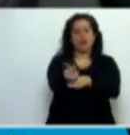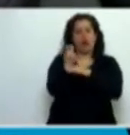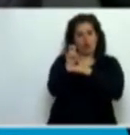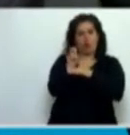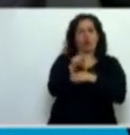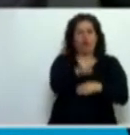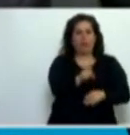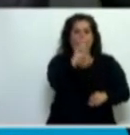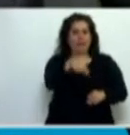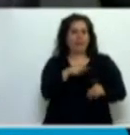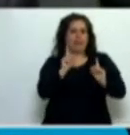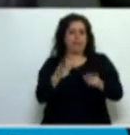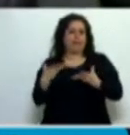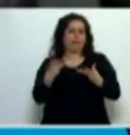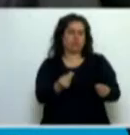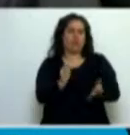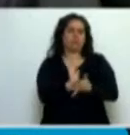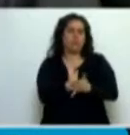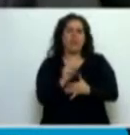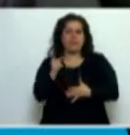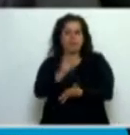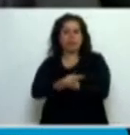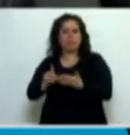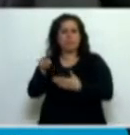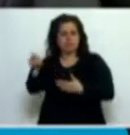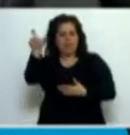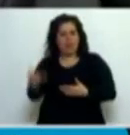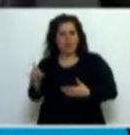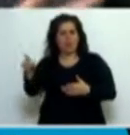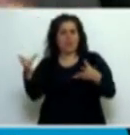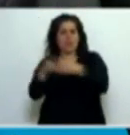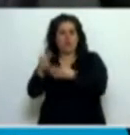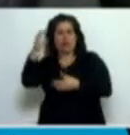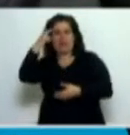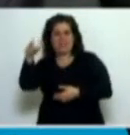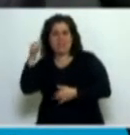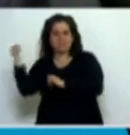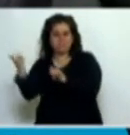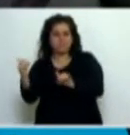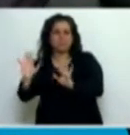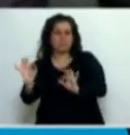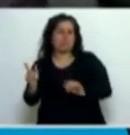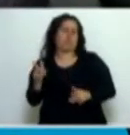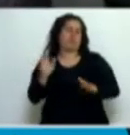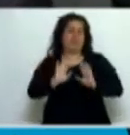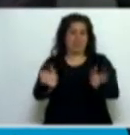un poco también el aporte que ha establecido un diputado del Bloque Radical. Nada más y gracias, Presidenta.